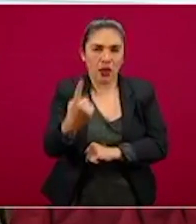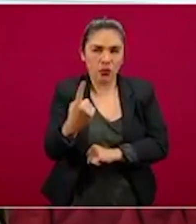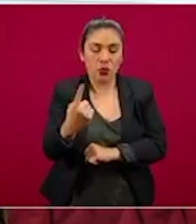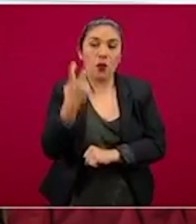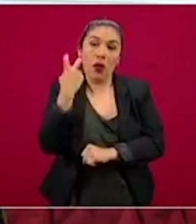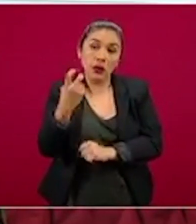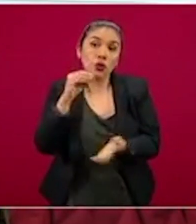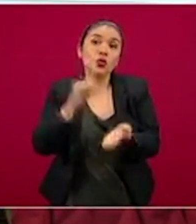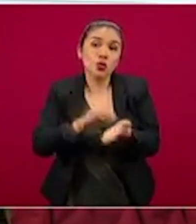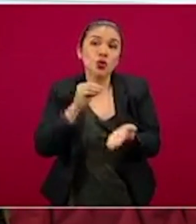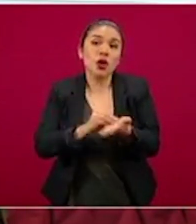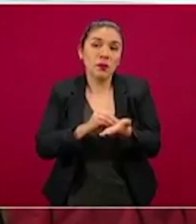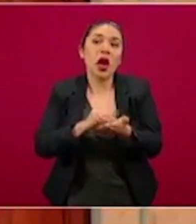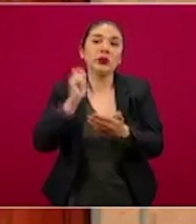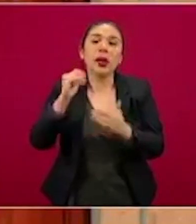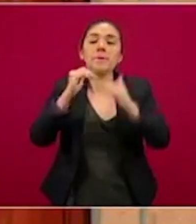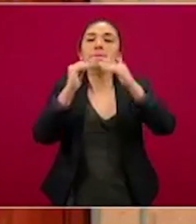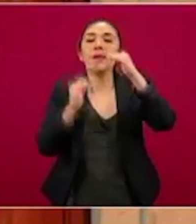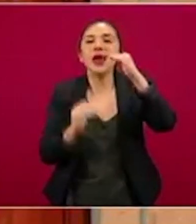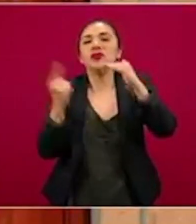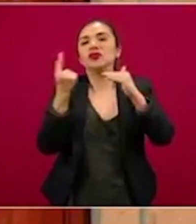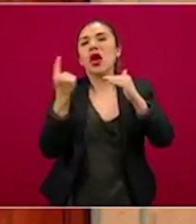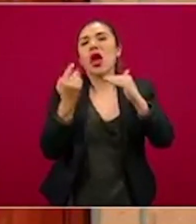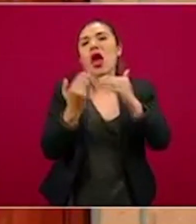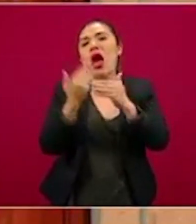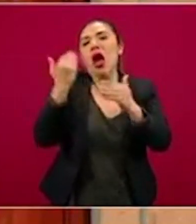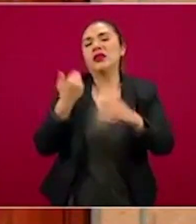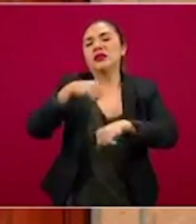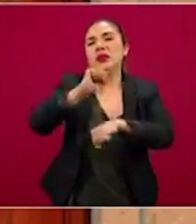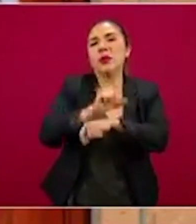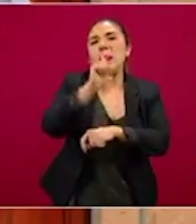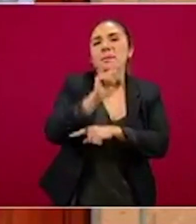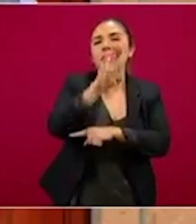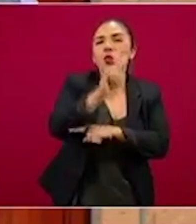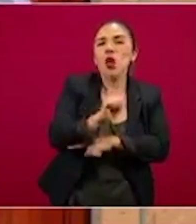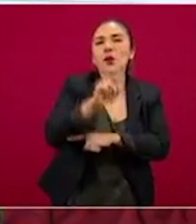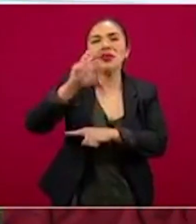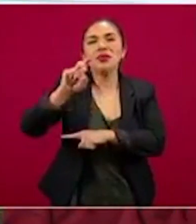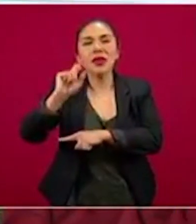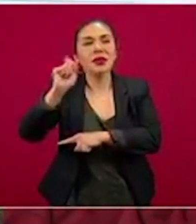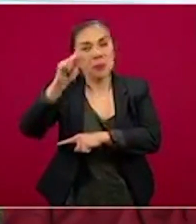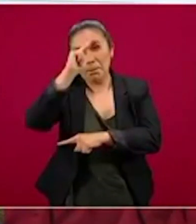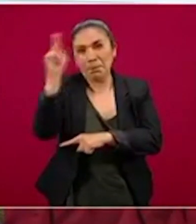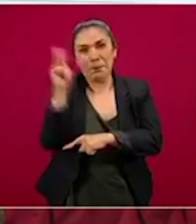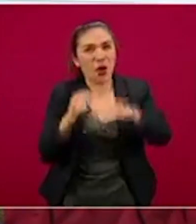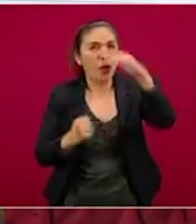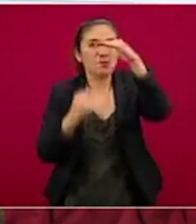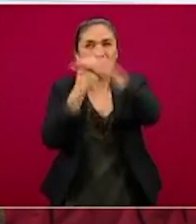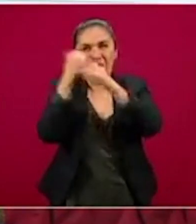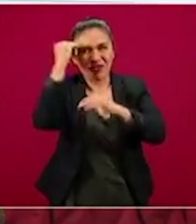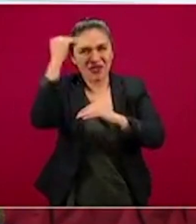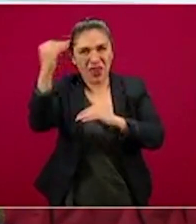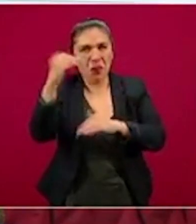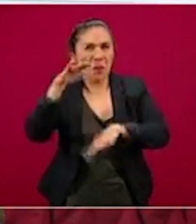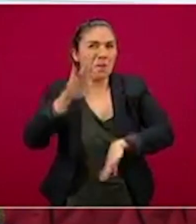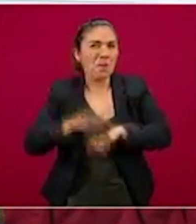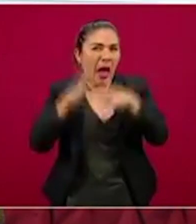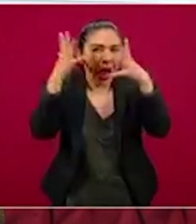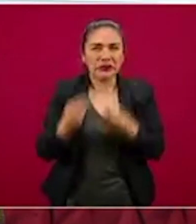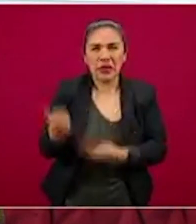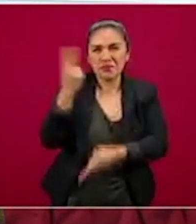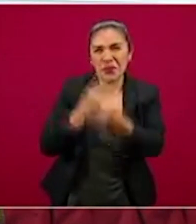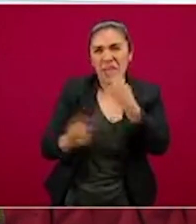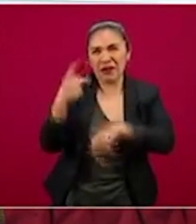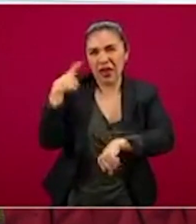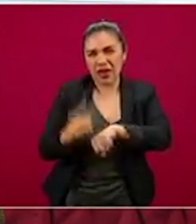todavía lógicamente es menor que lo observábamos entre las semanas 29 y 30, que fue cuando alcanzamos el porcentaje más alto.